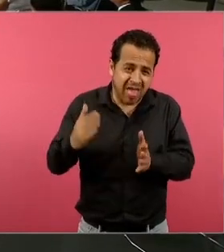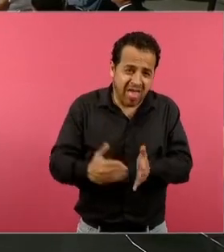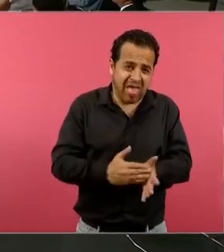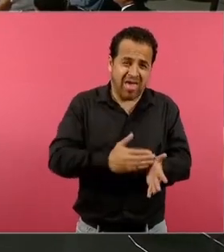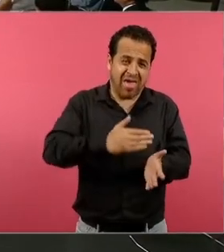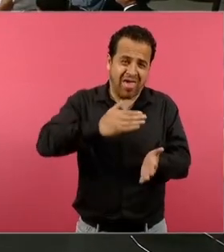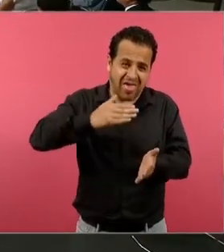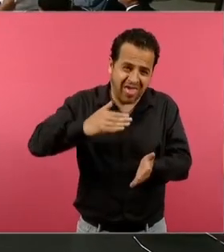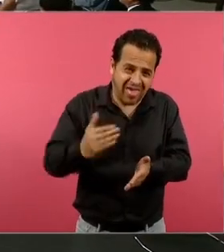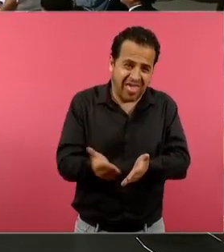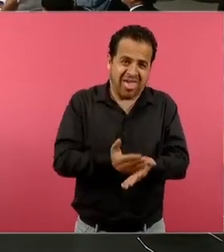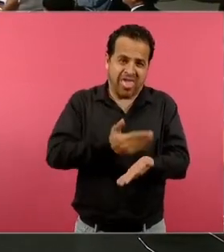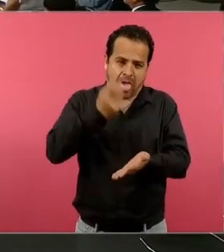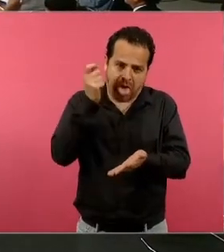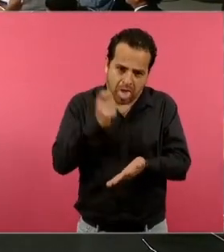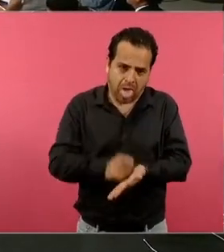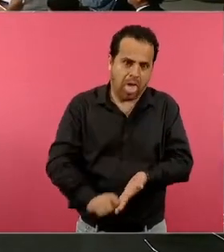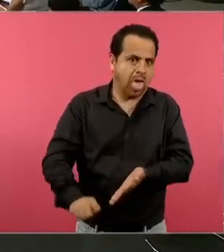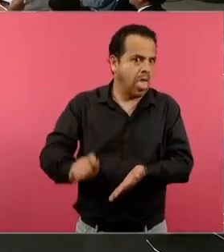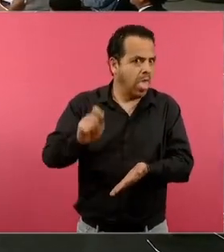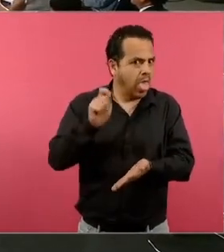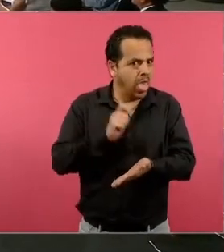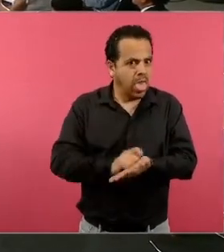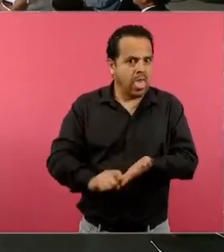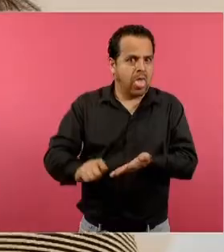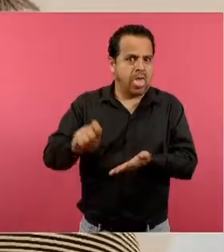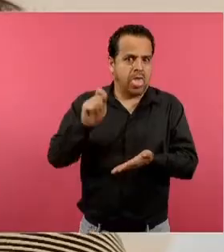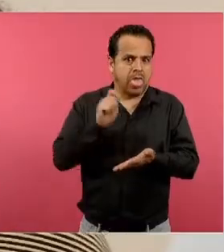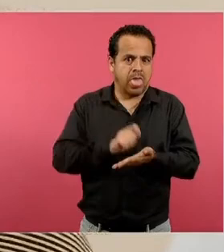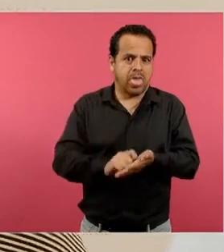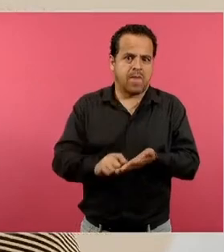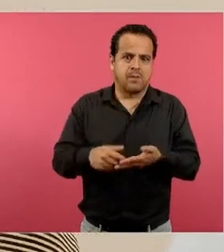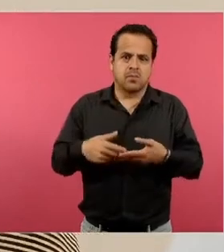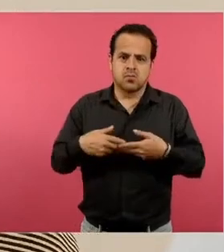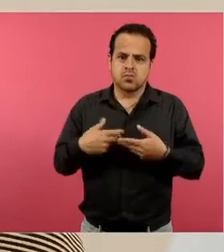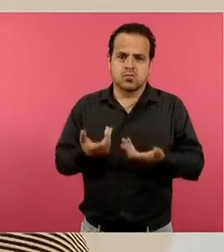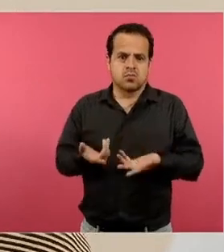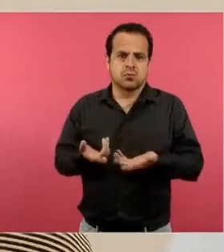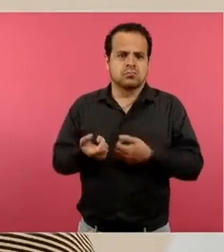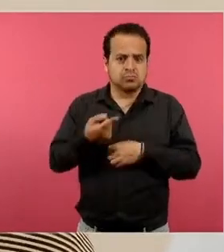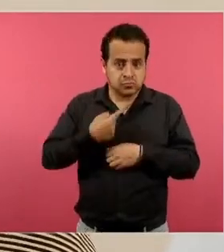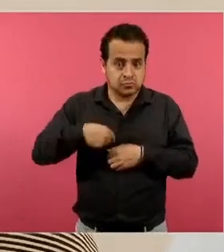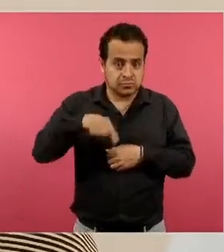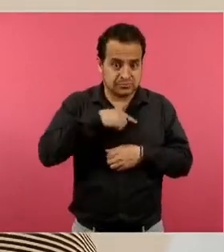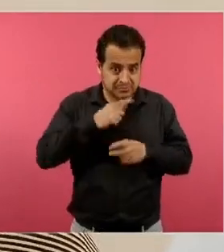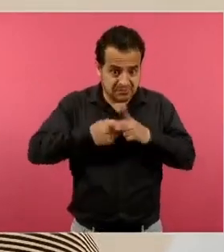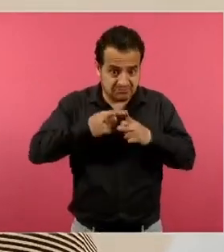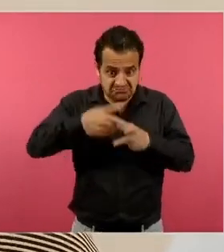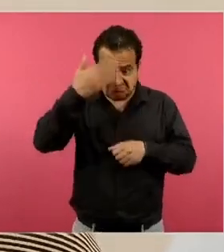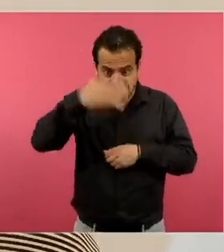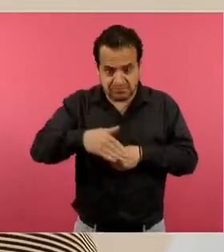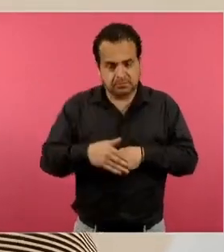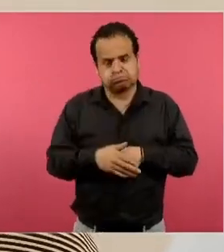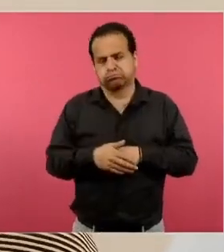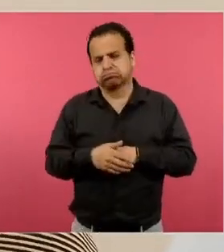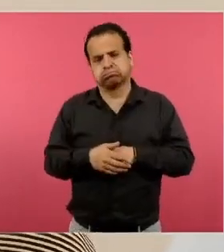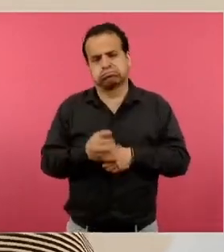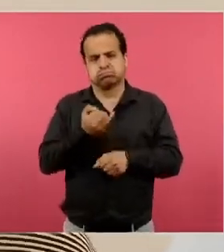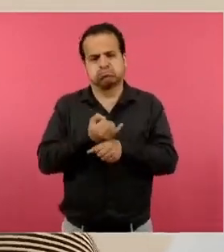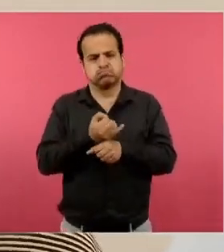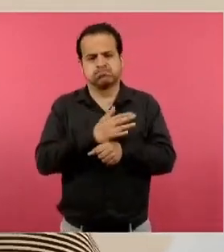que hacer el recorrido del uno al siete para saber cuánto siete por dos, sino lo que implica la operación,